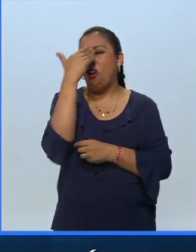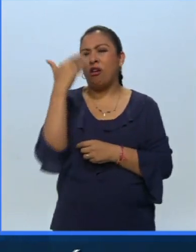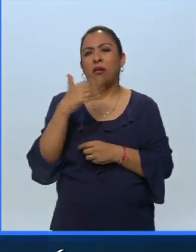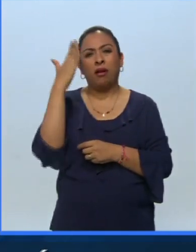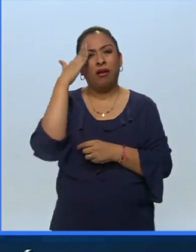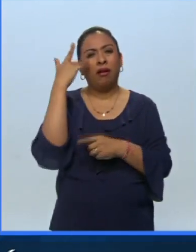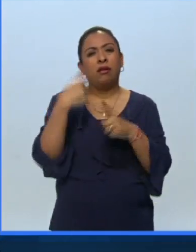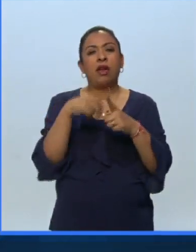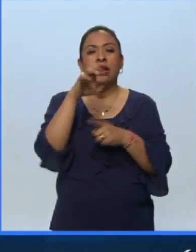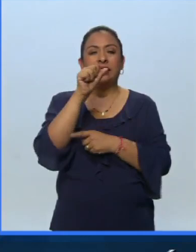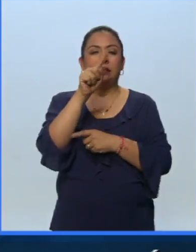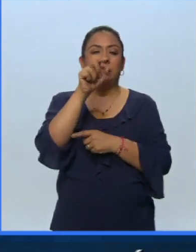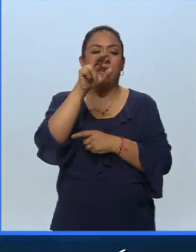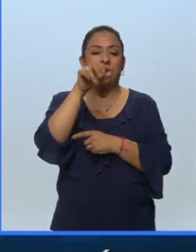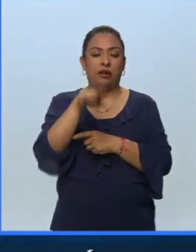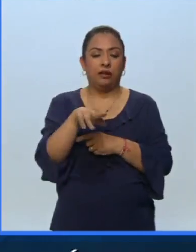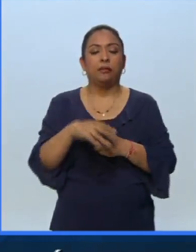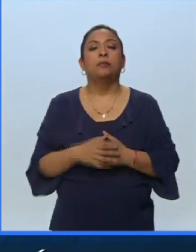encabezó Stalin